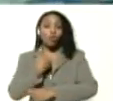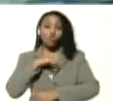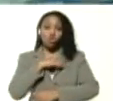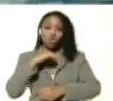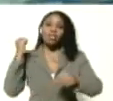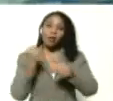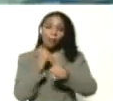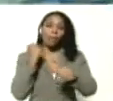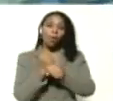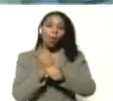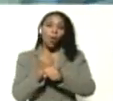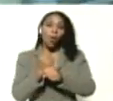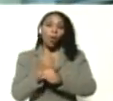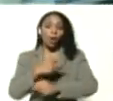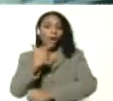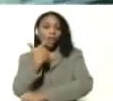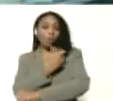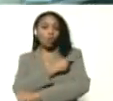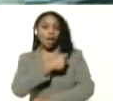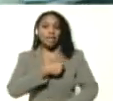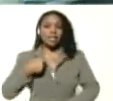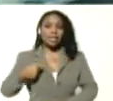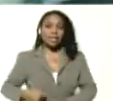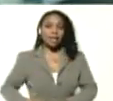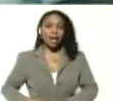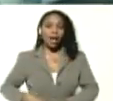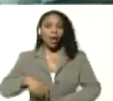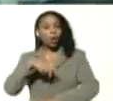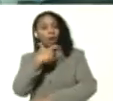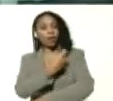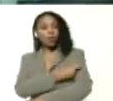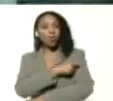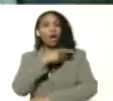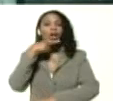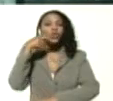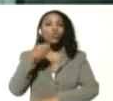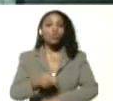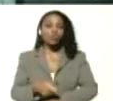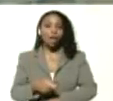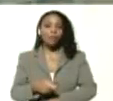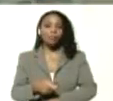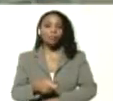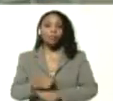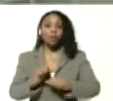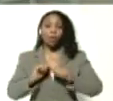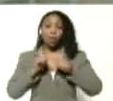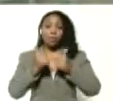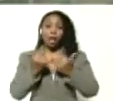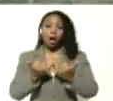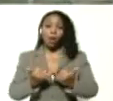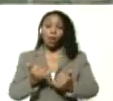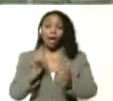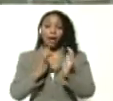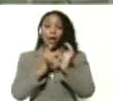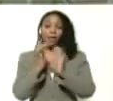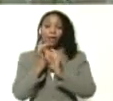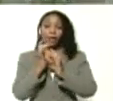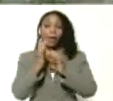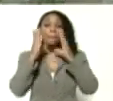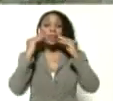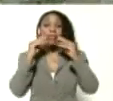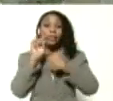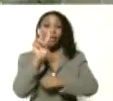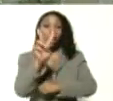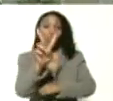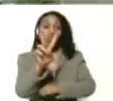con la vacuna china, con la vacuna rusa. Comienza ahora en abril los experimentos de las dos